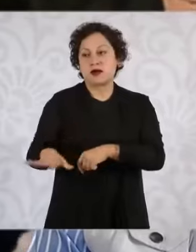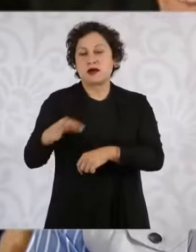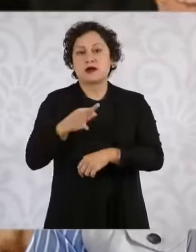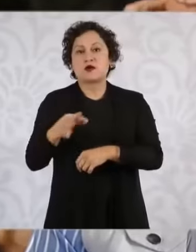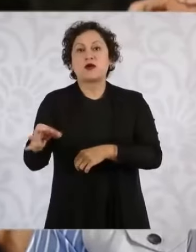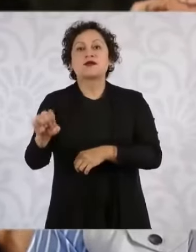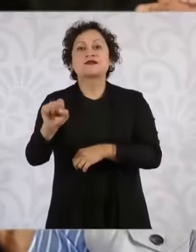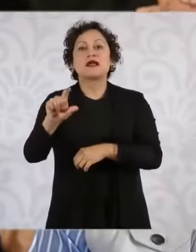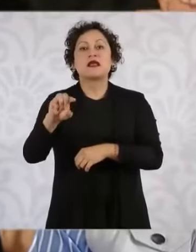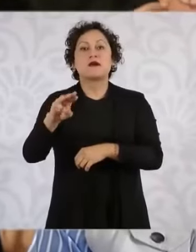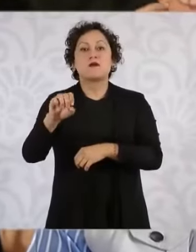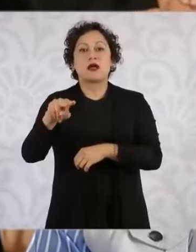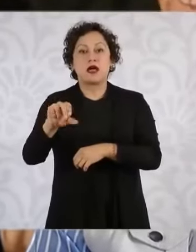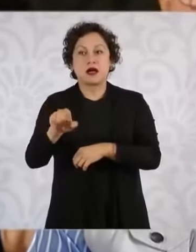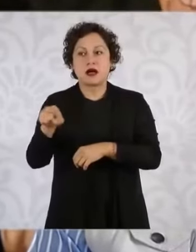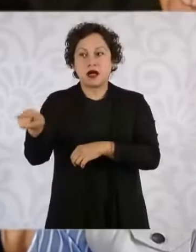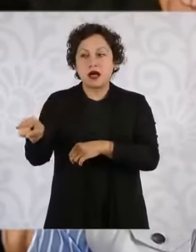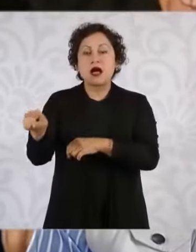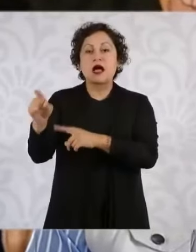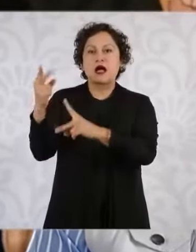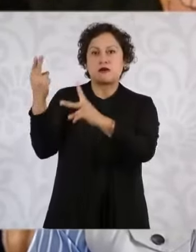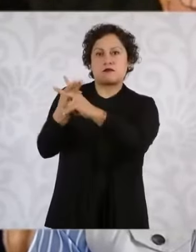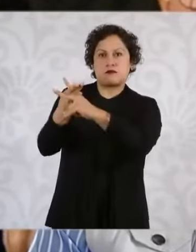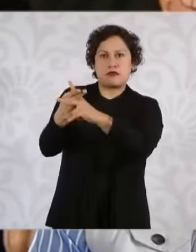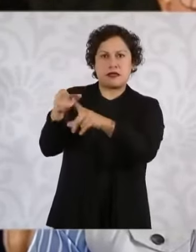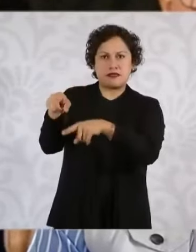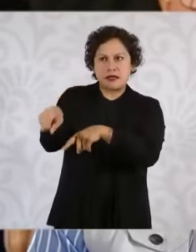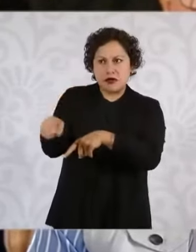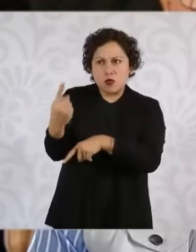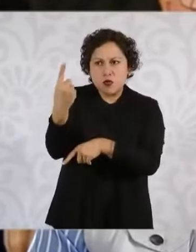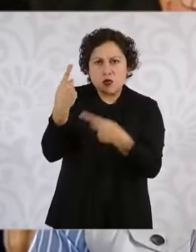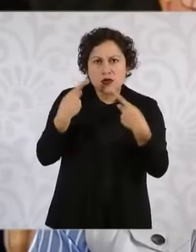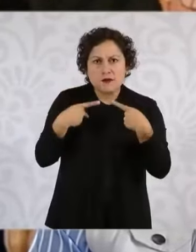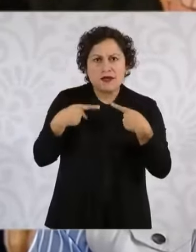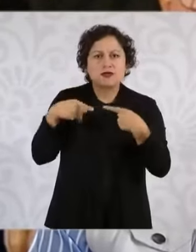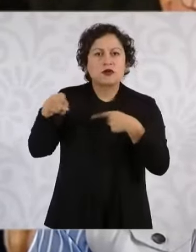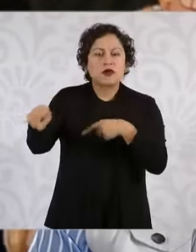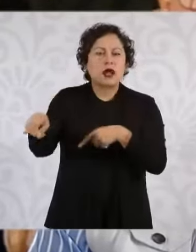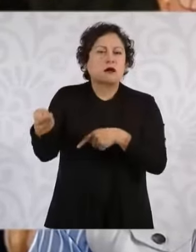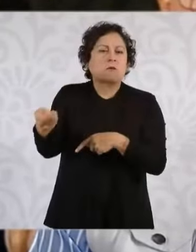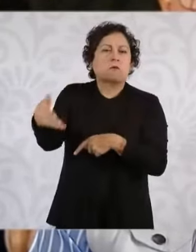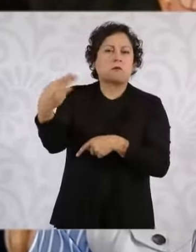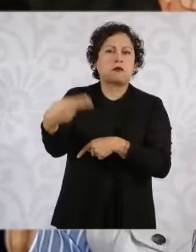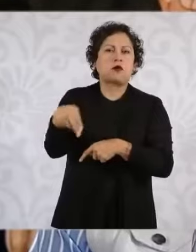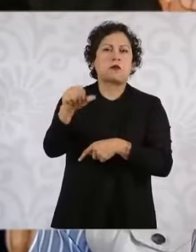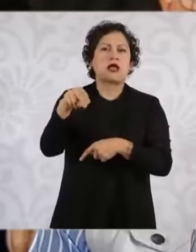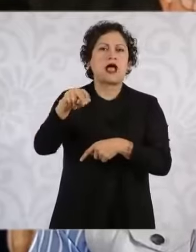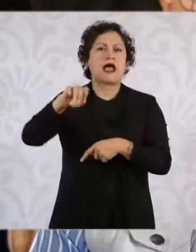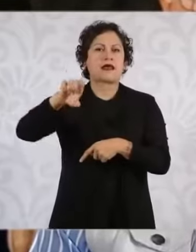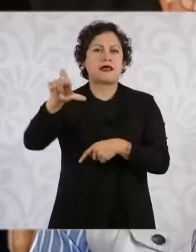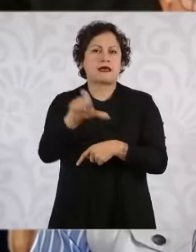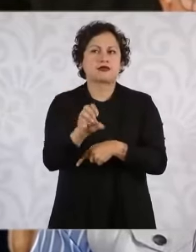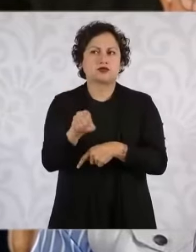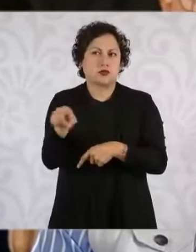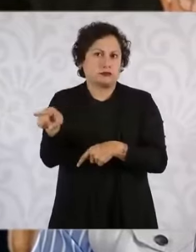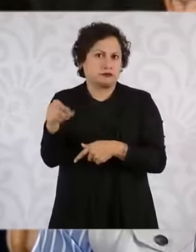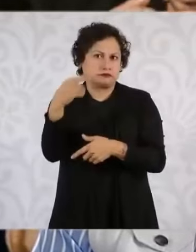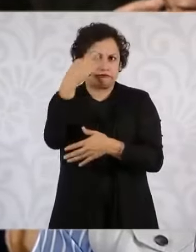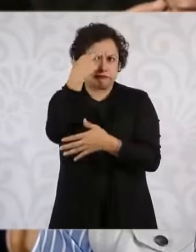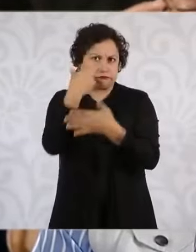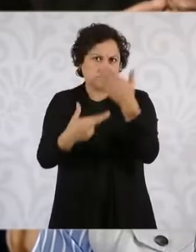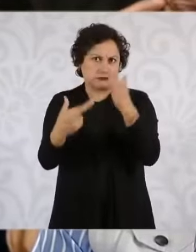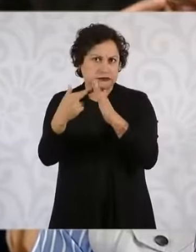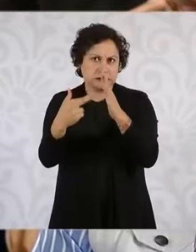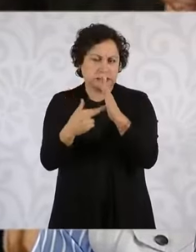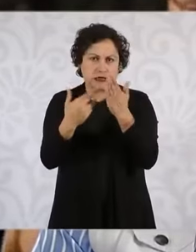dentro de un llamado anexo, que son lugares ilegales que, o bueno, no regulados bien, que atienden a personas